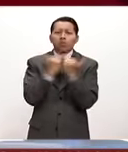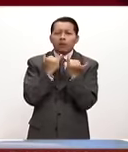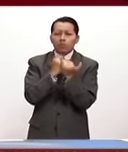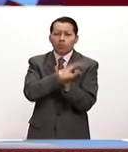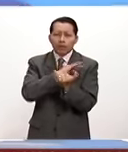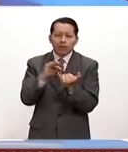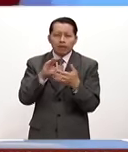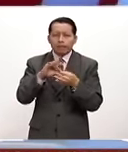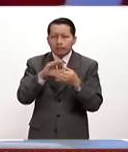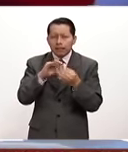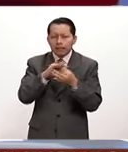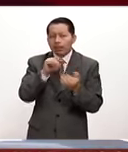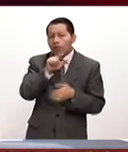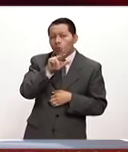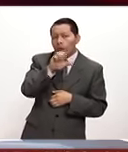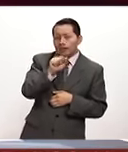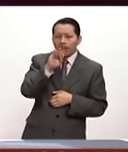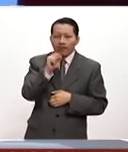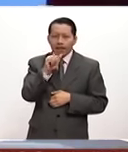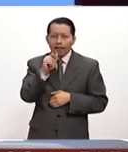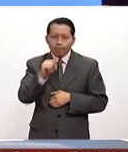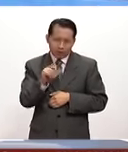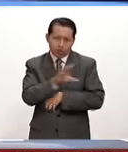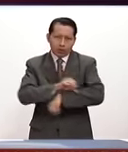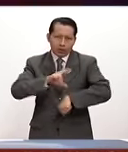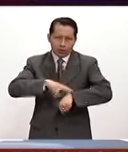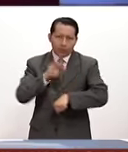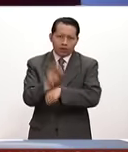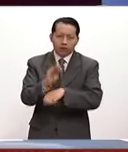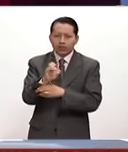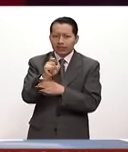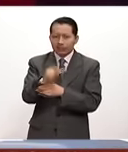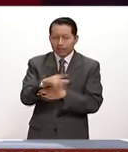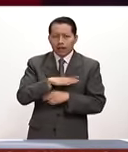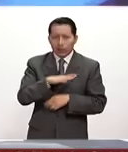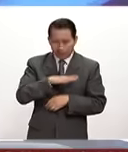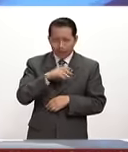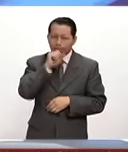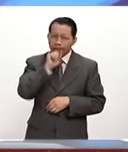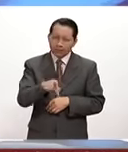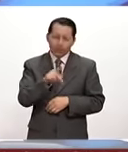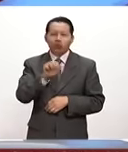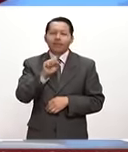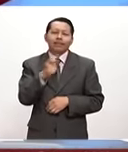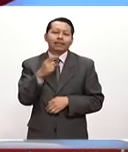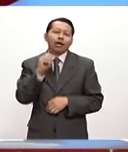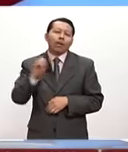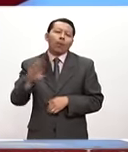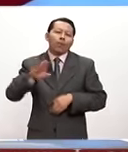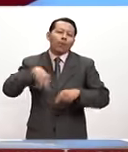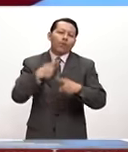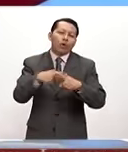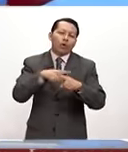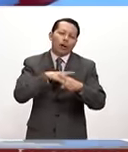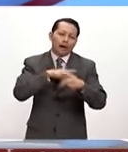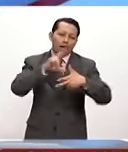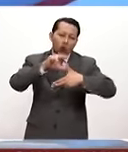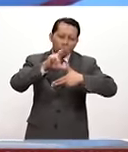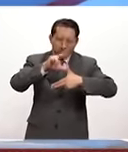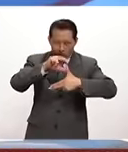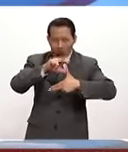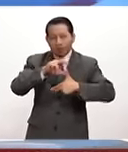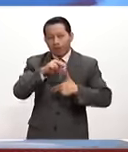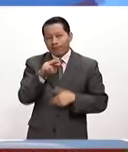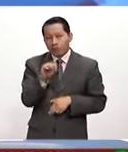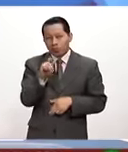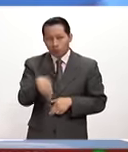poder platicar con Luis Felipe Puente, el ex coordinador nacional de protección civil de la Secretaría de Gobernación justamente por el fenómeno meteorológico